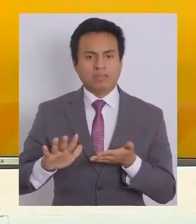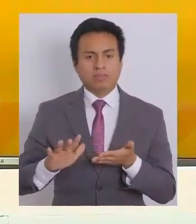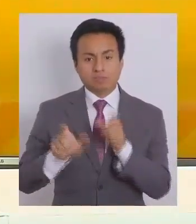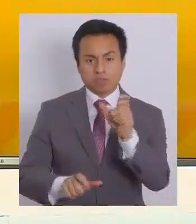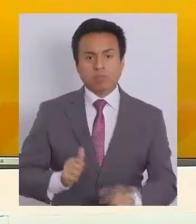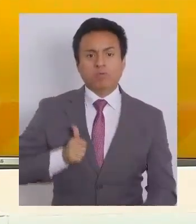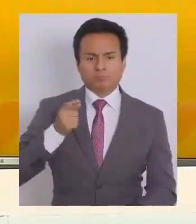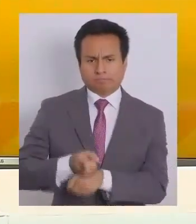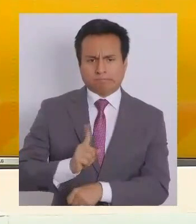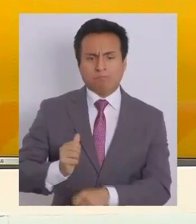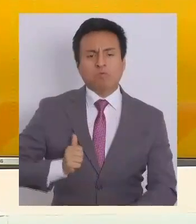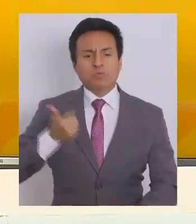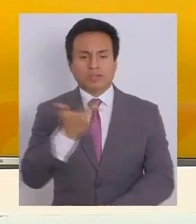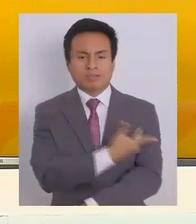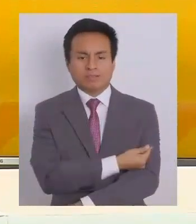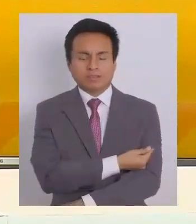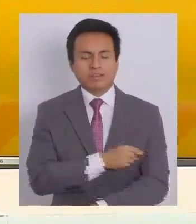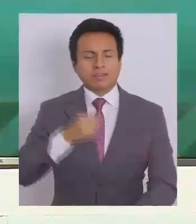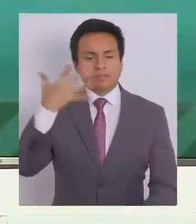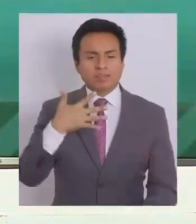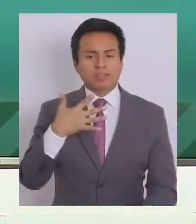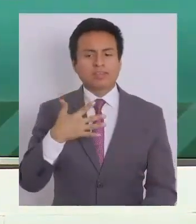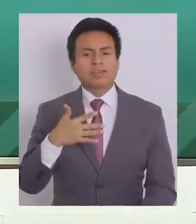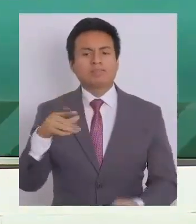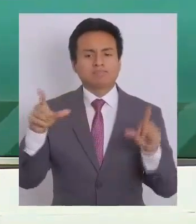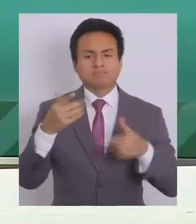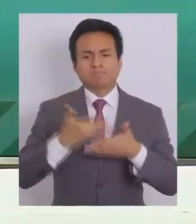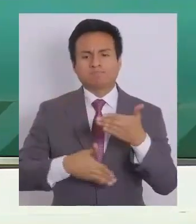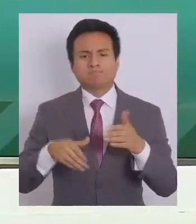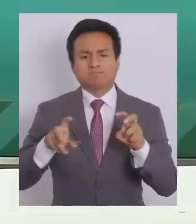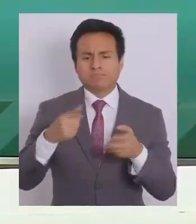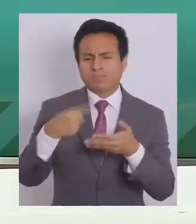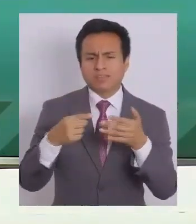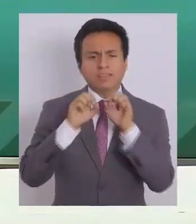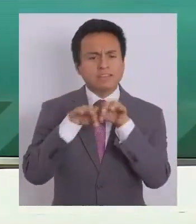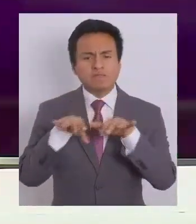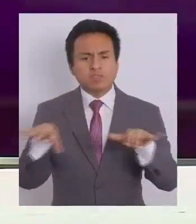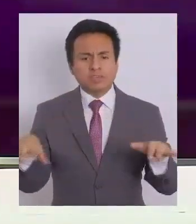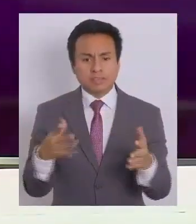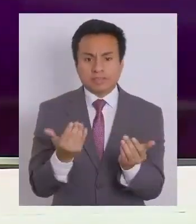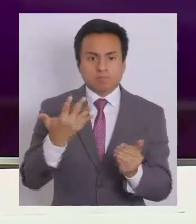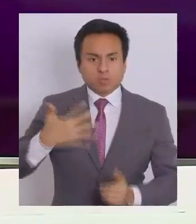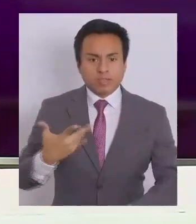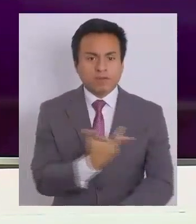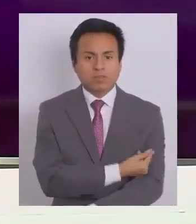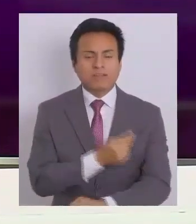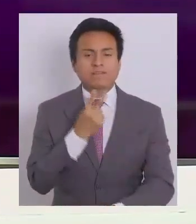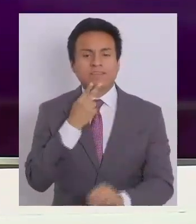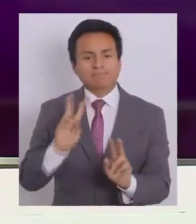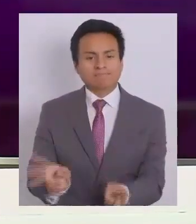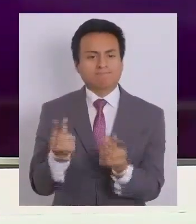voluntaria. Eso es clave que también nos ayuden los medios de comunicación a difundir la necesidad de vacunarnos para salvar vidas,